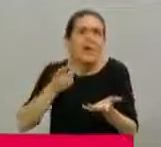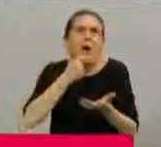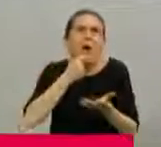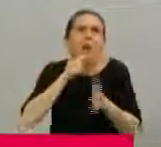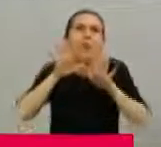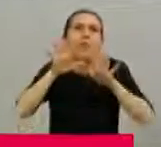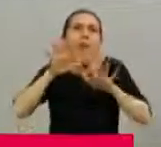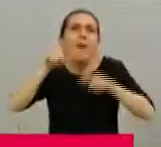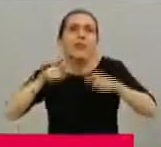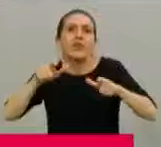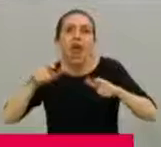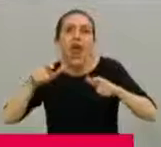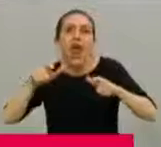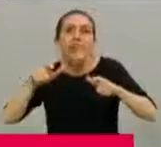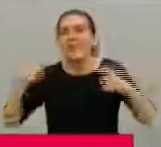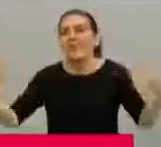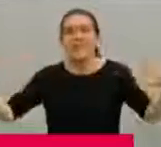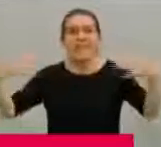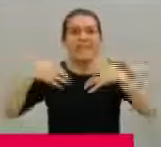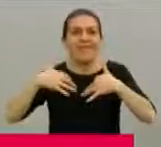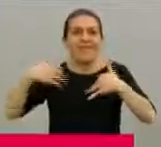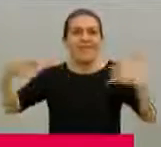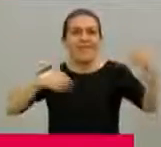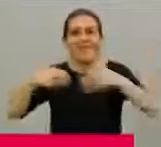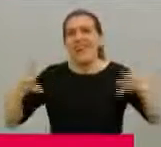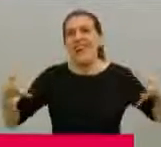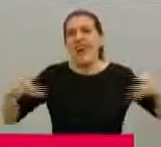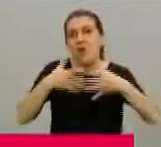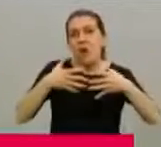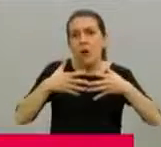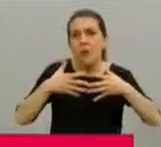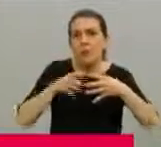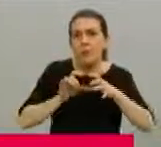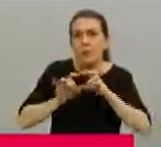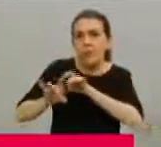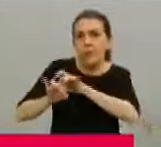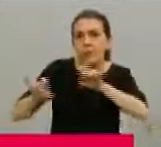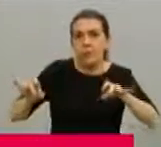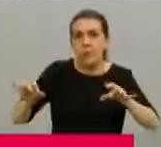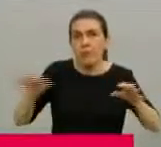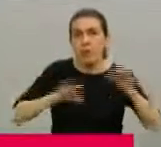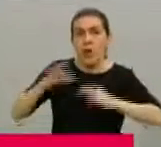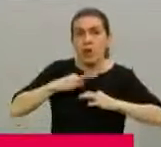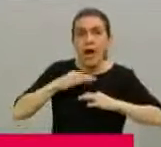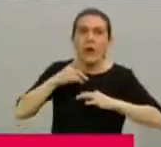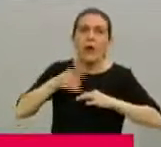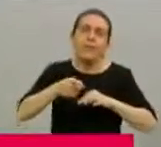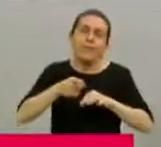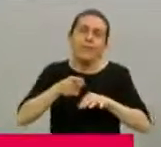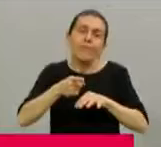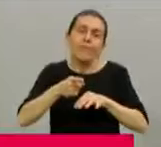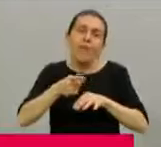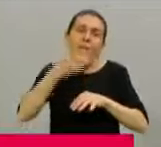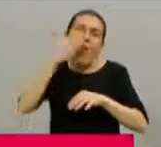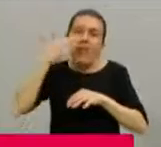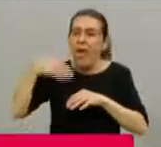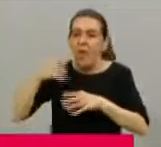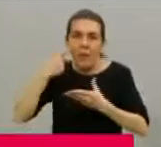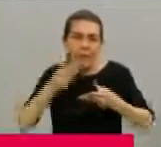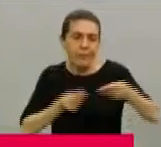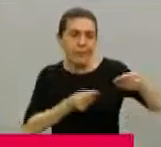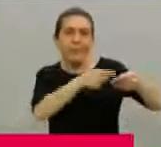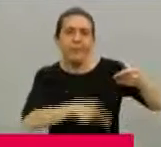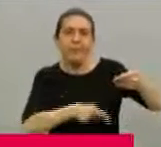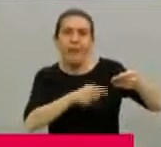de 10 personas, y esto evidentemente se refleja en los números de contagio. Sin